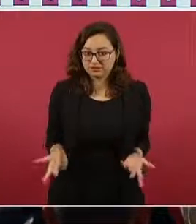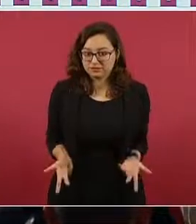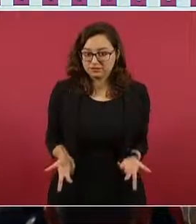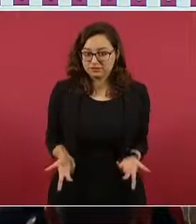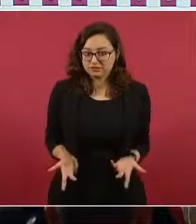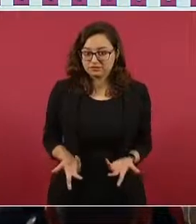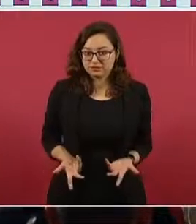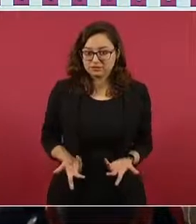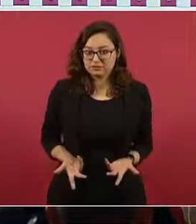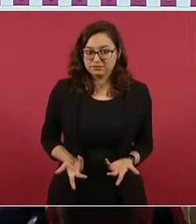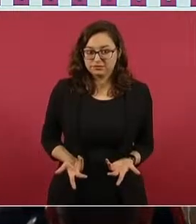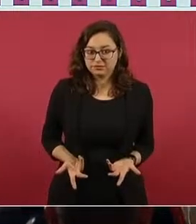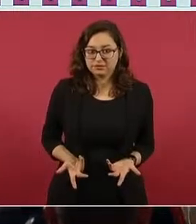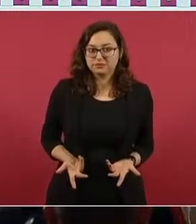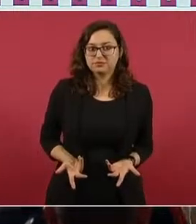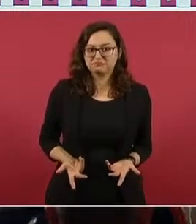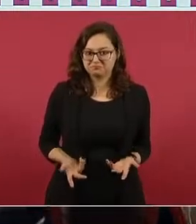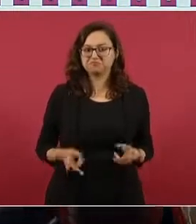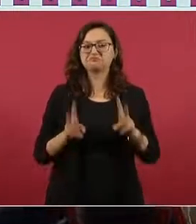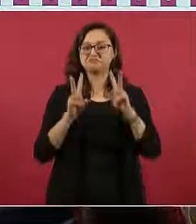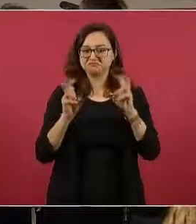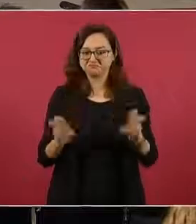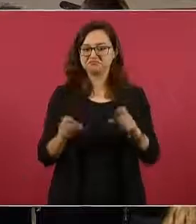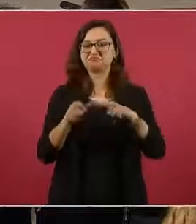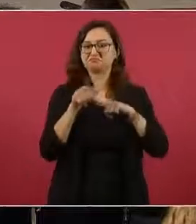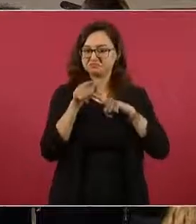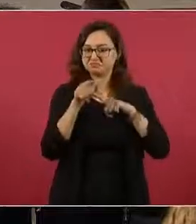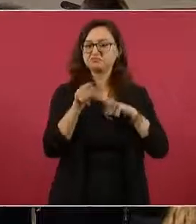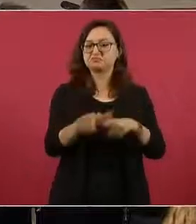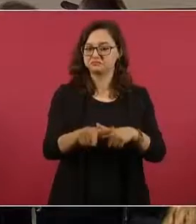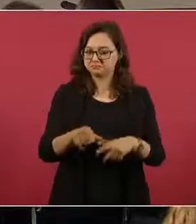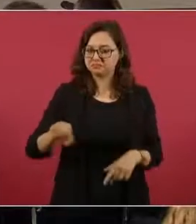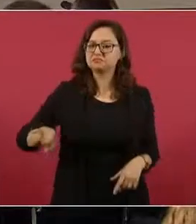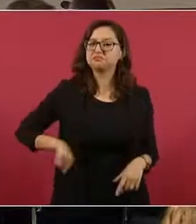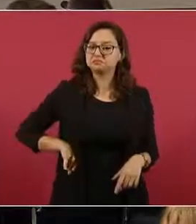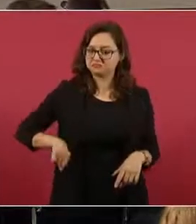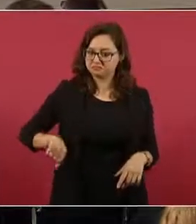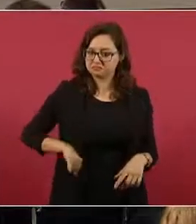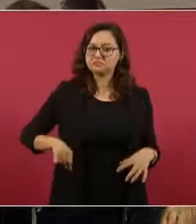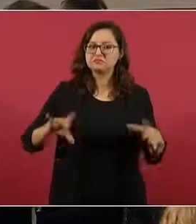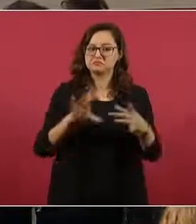pero vamos a seguir con el tema, porque es muy interesante.